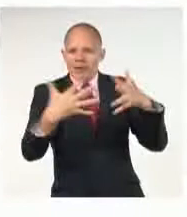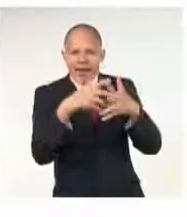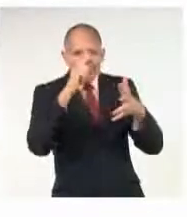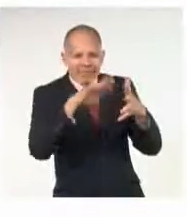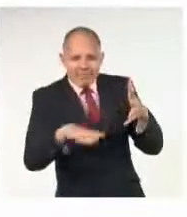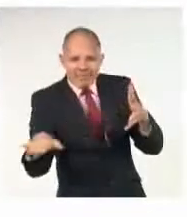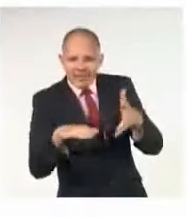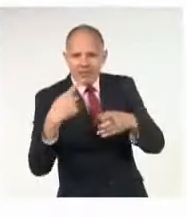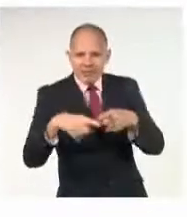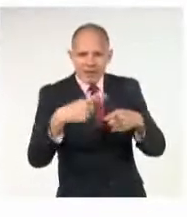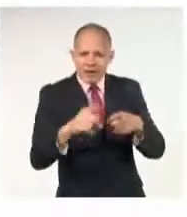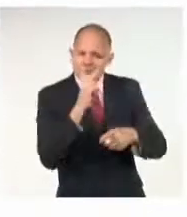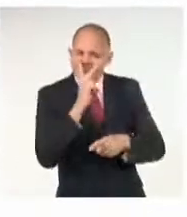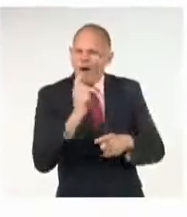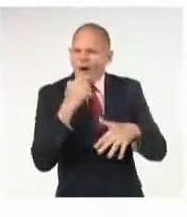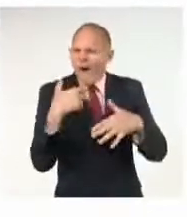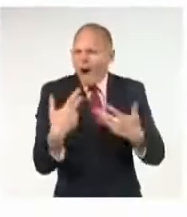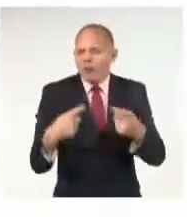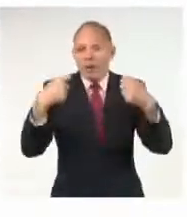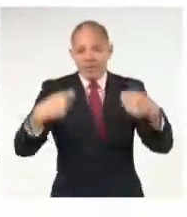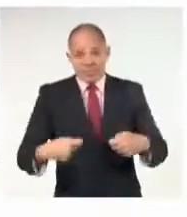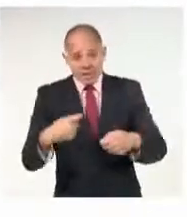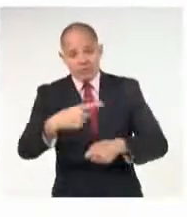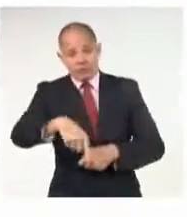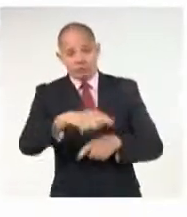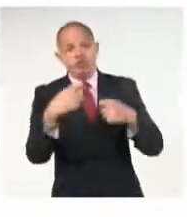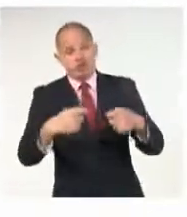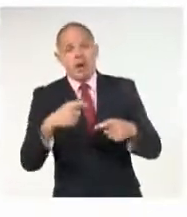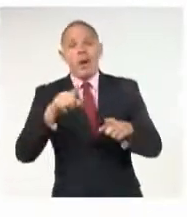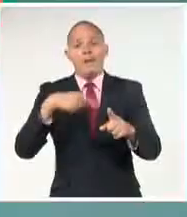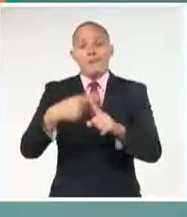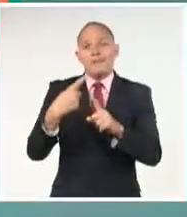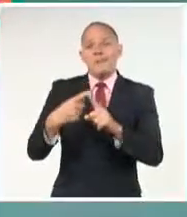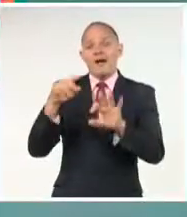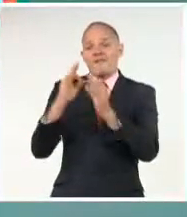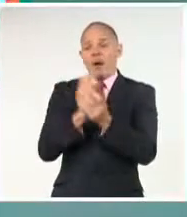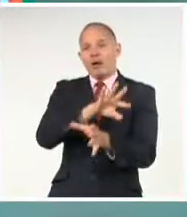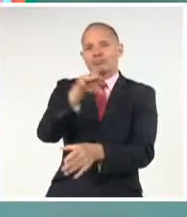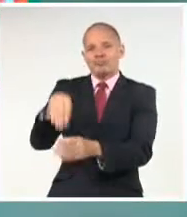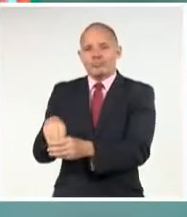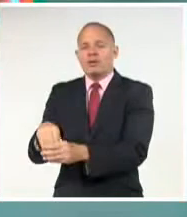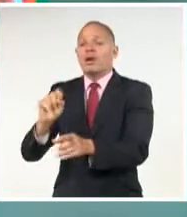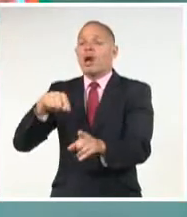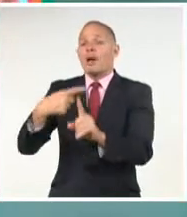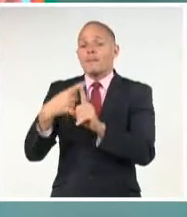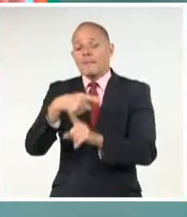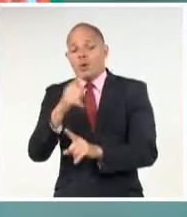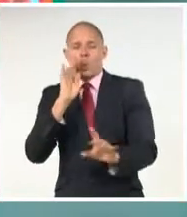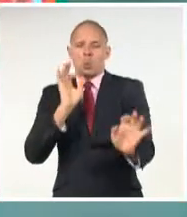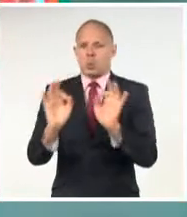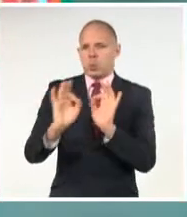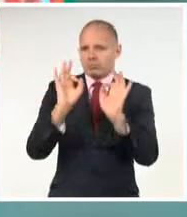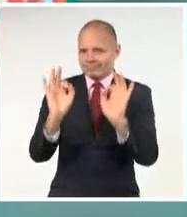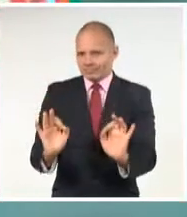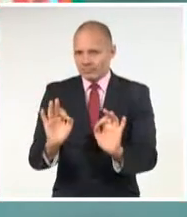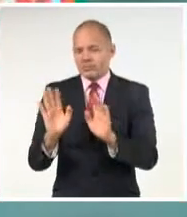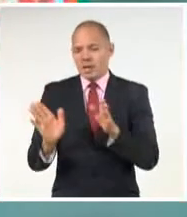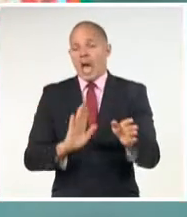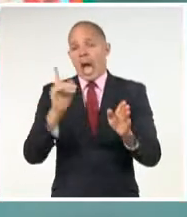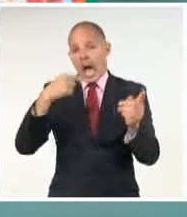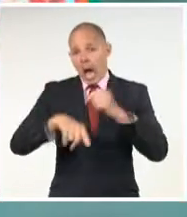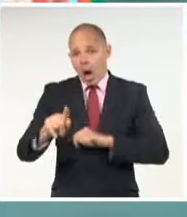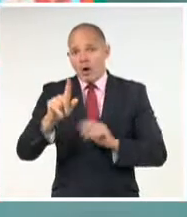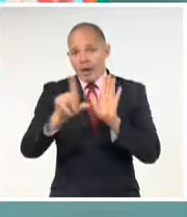derechos, sus deberes, su educación, su inclusión familiar y el valor de su palabra. El texto legislativo será